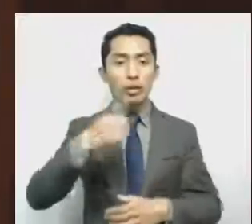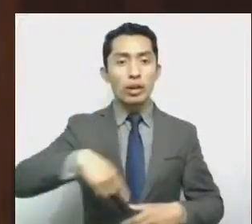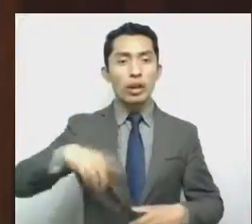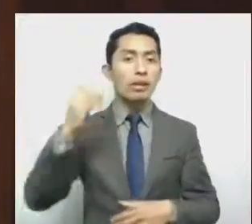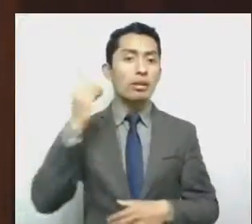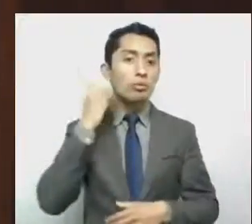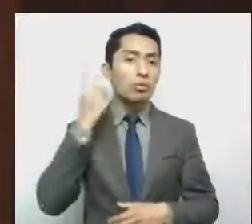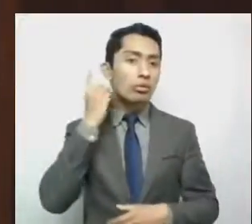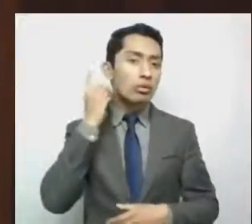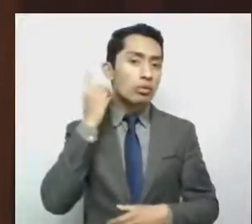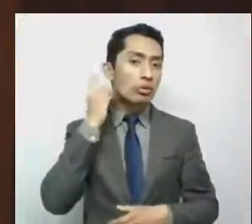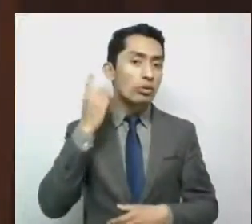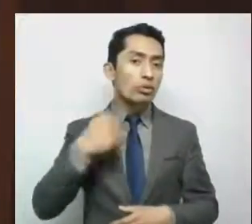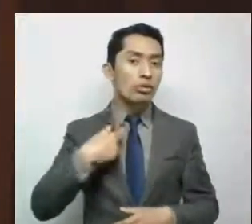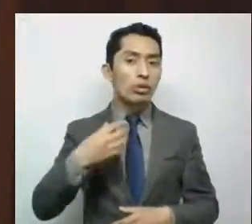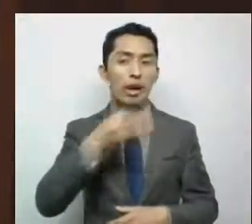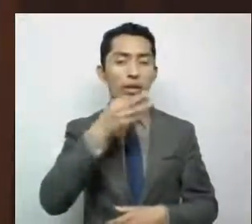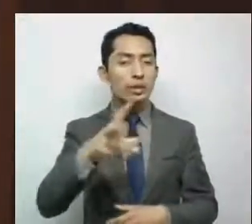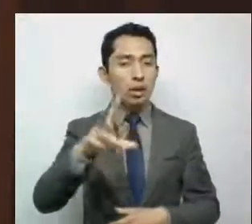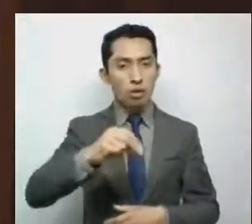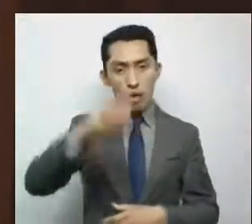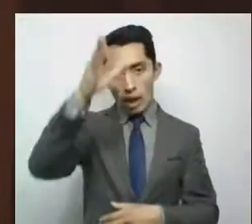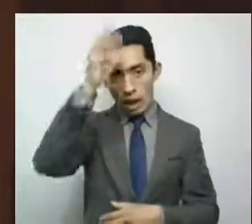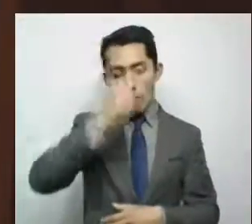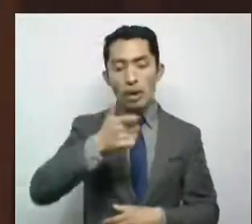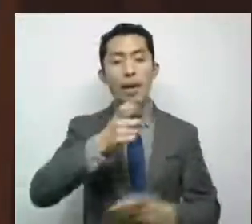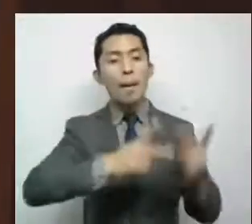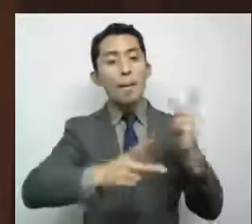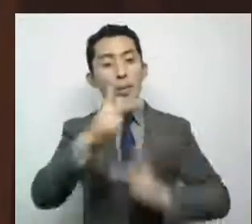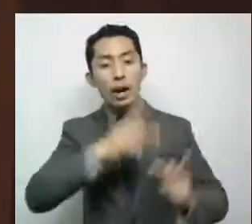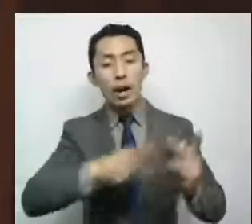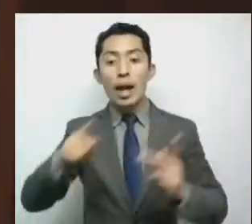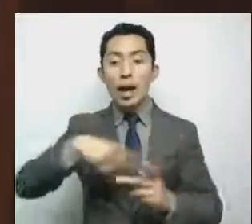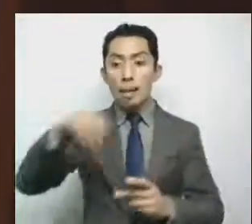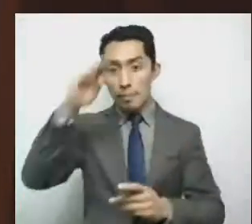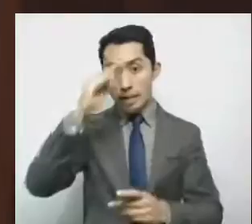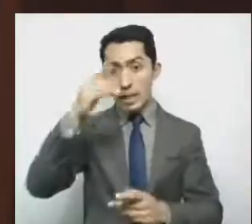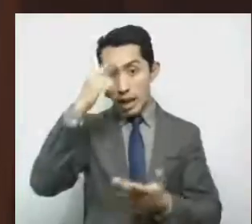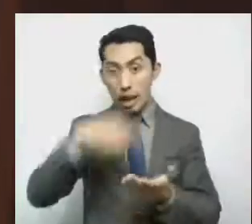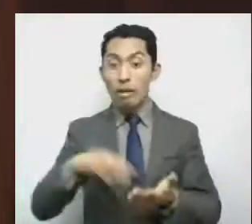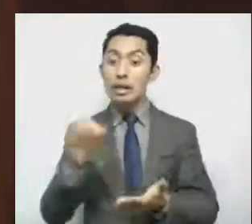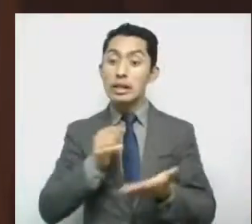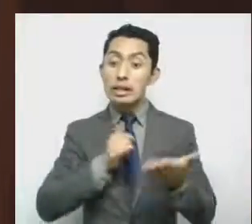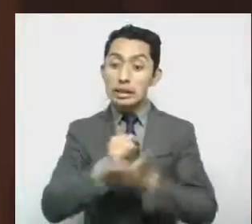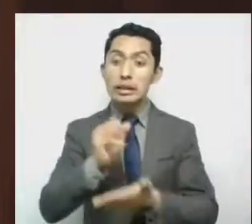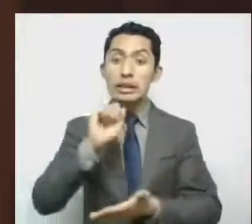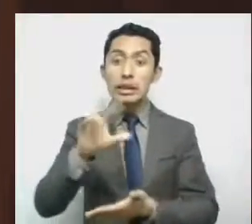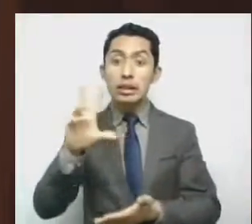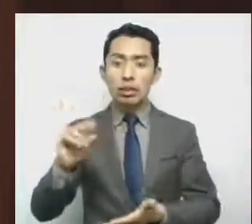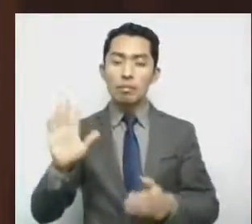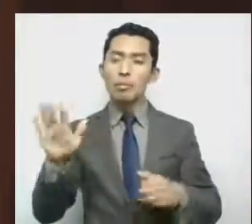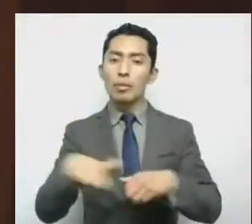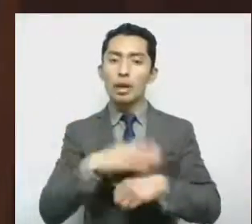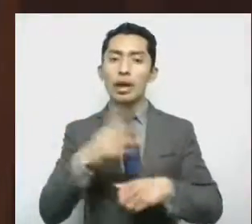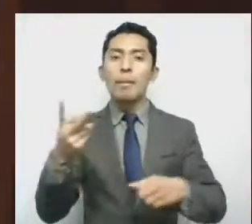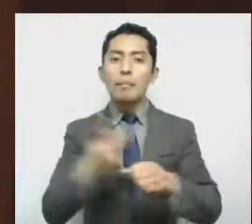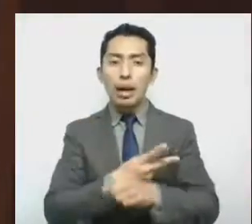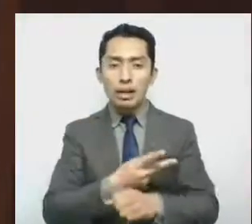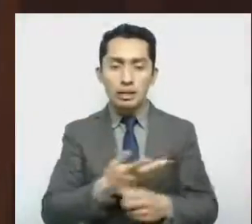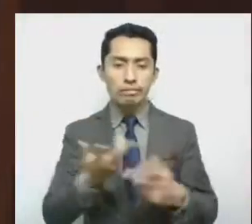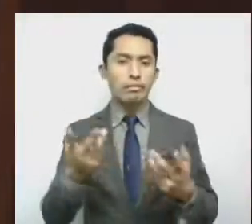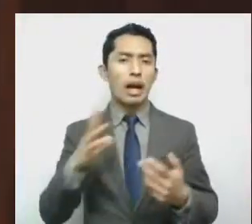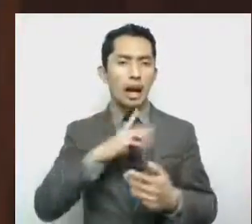endeudamiento que se pretende autorizar por no corresponder a la realidad y por ser un agravio más a la sociedad